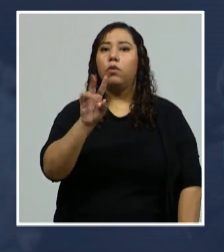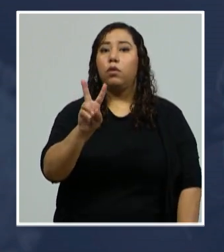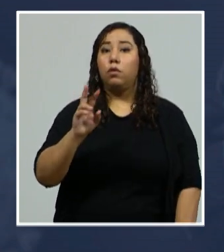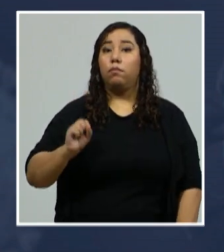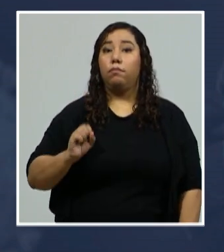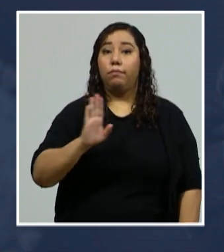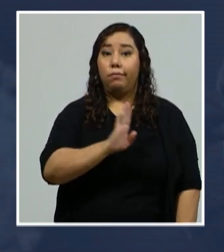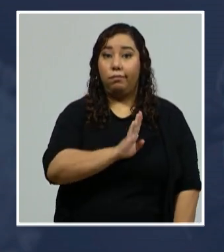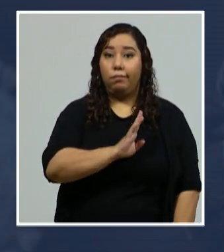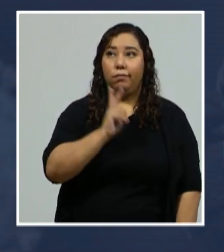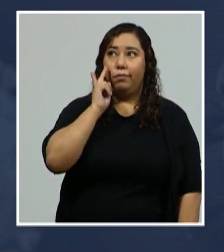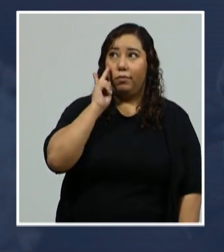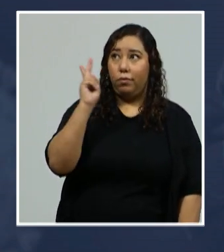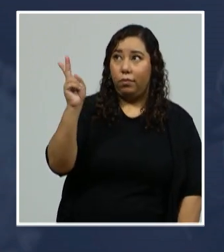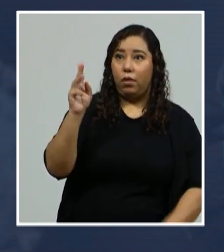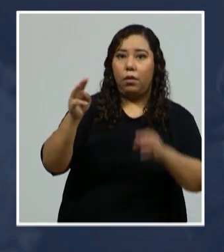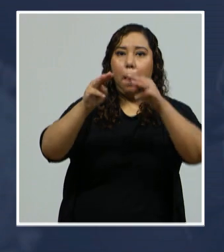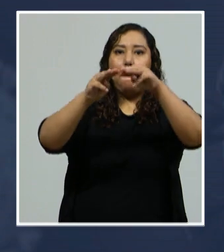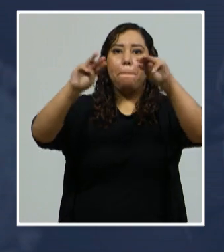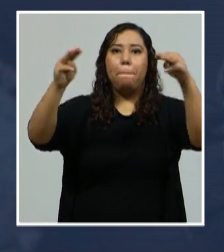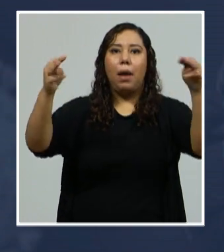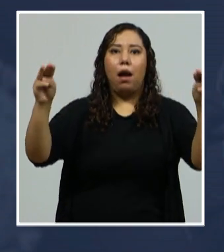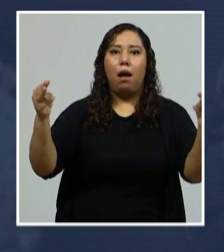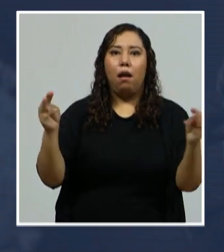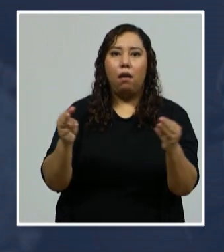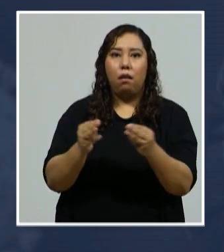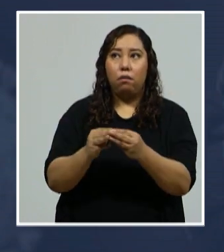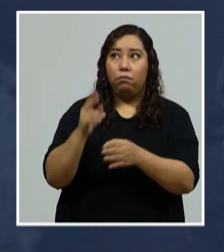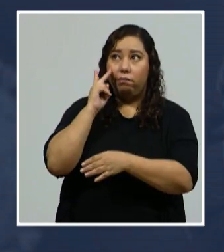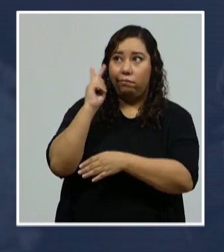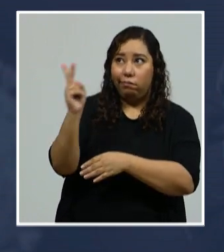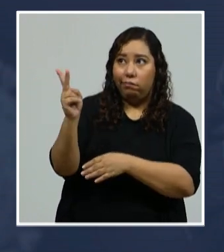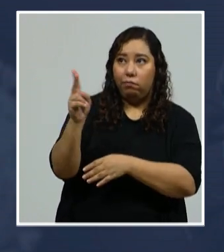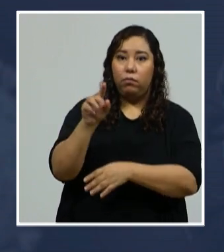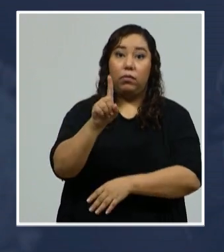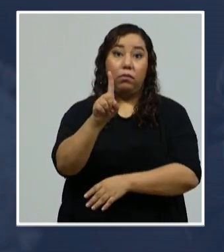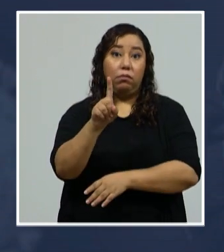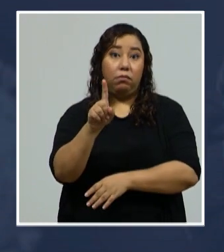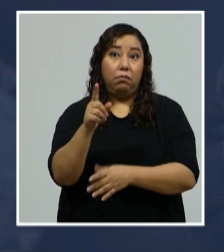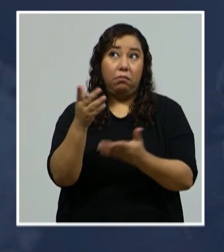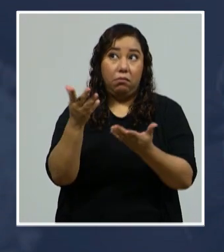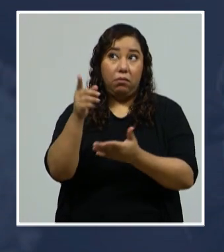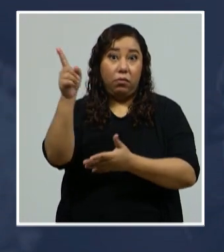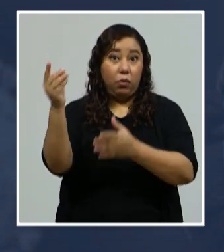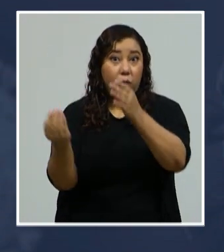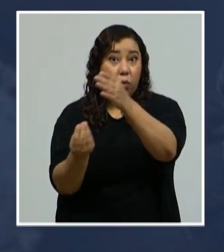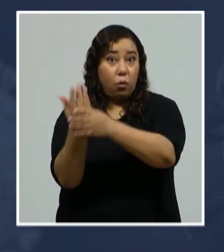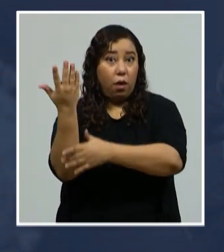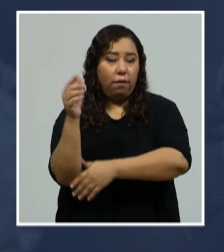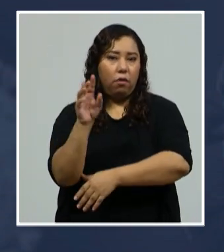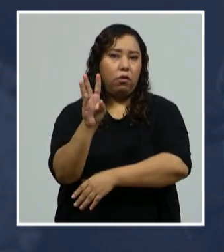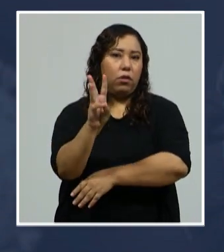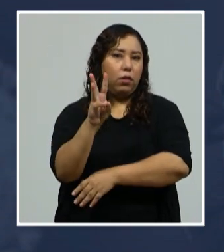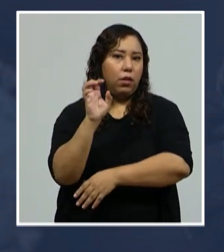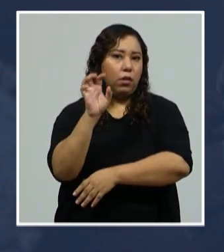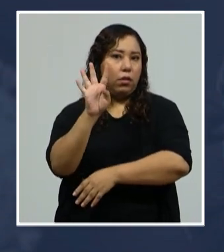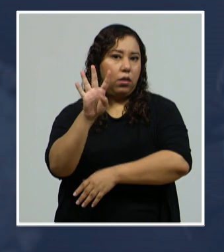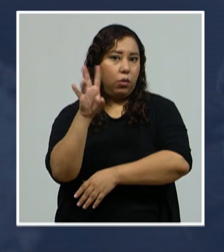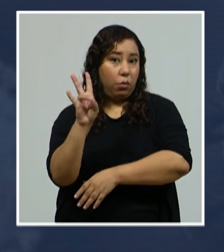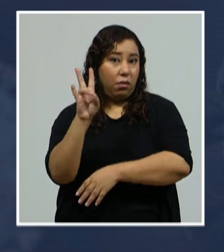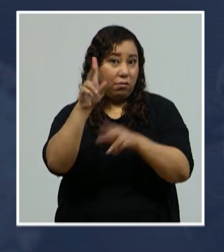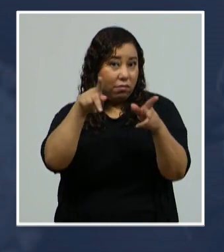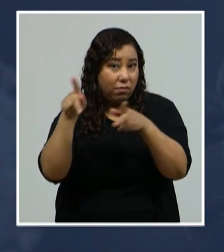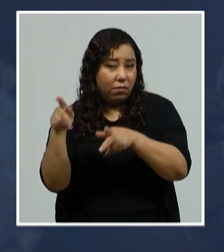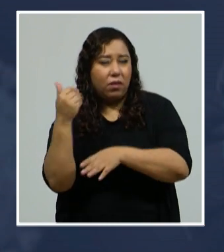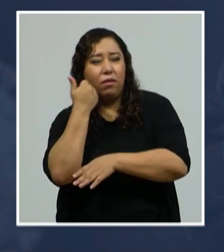Bárbara. Usted puede ver en el mapa la distribución de los 647 nuevos casos. Y nos informa el